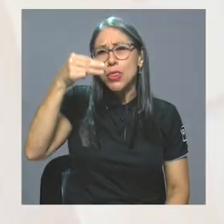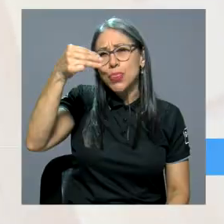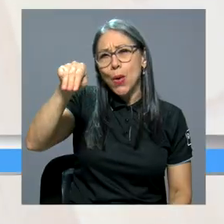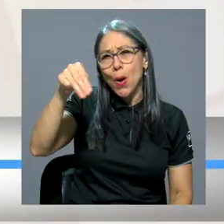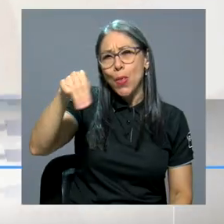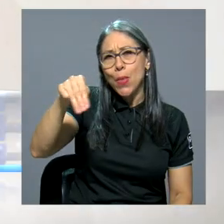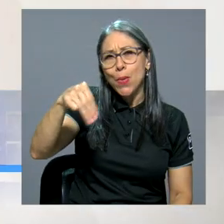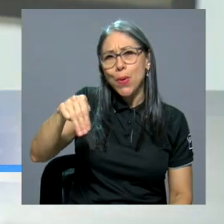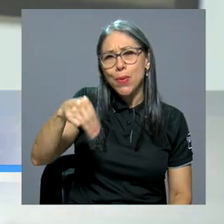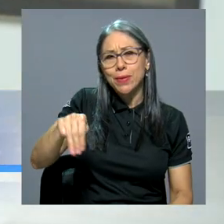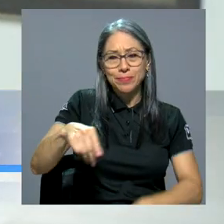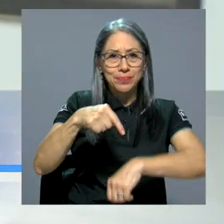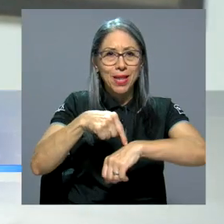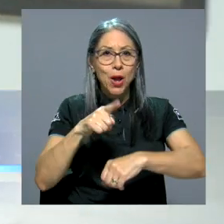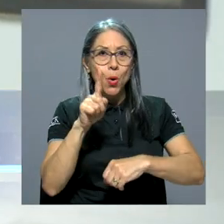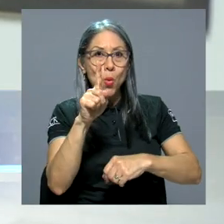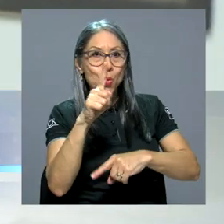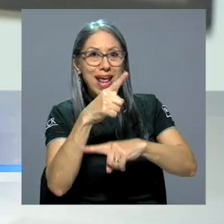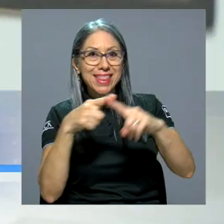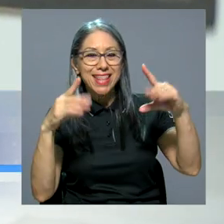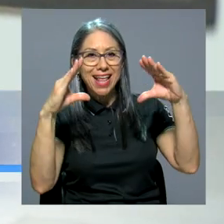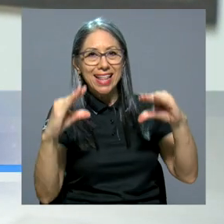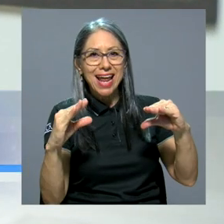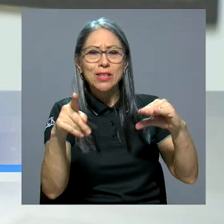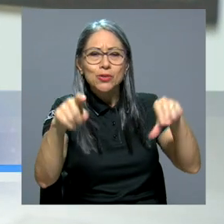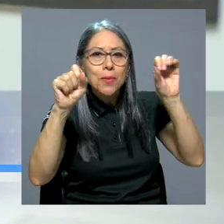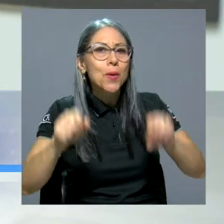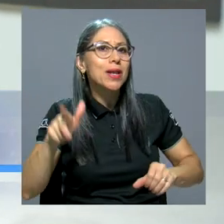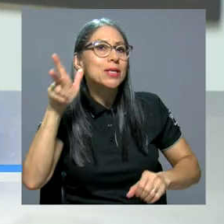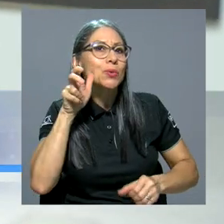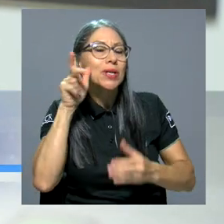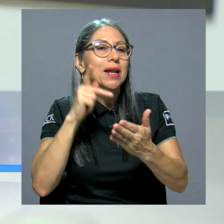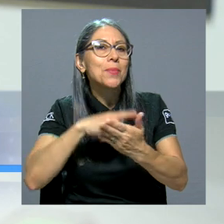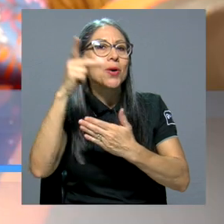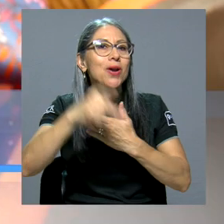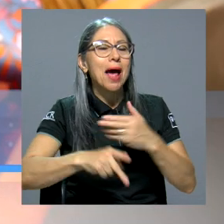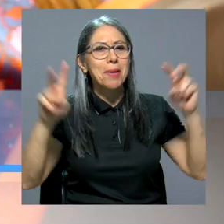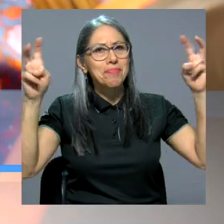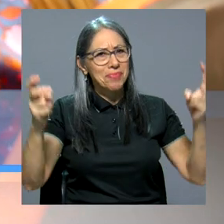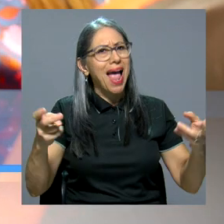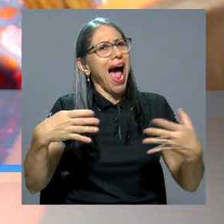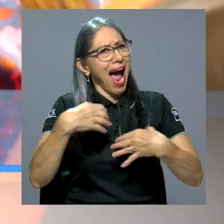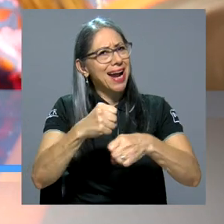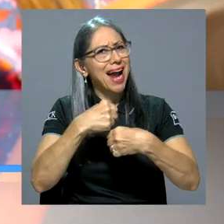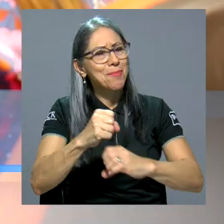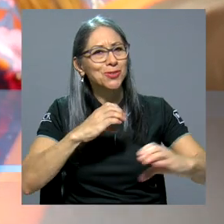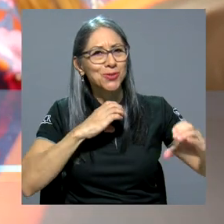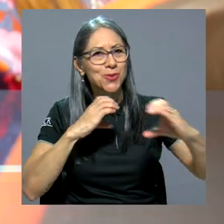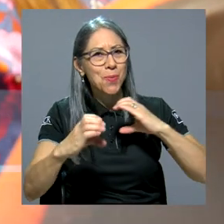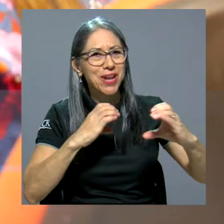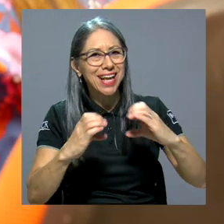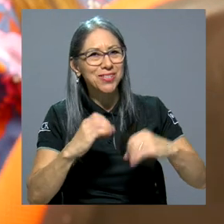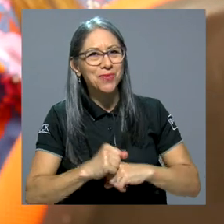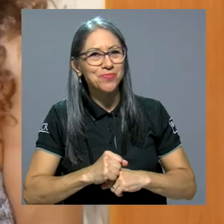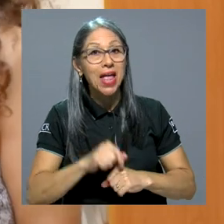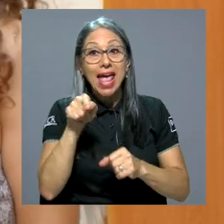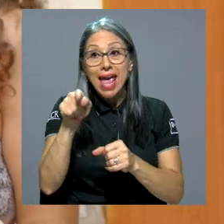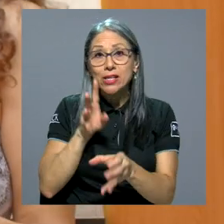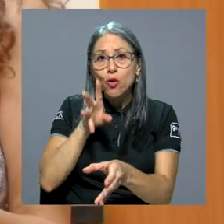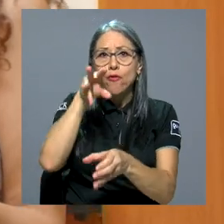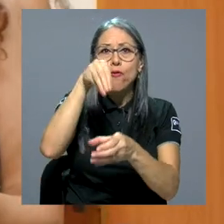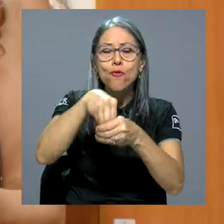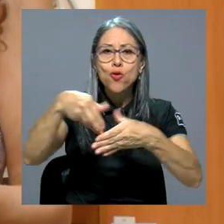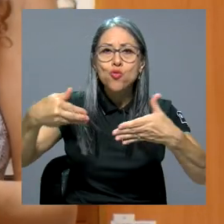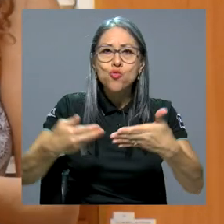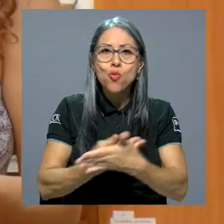Todos los miércoles a la 1 y 30 de la tarde, usted podrá escuchar el programa Hagamos Comunicación, que forma